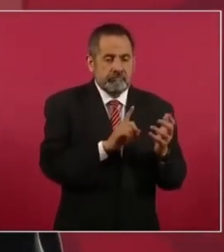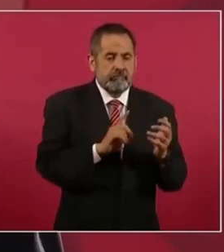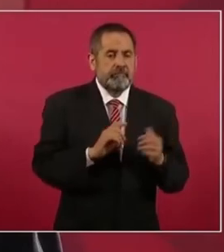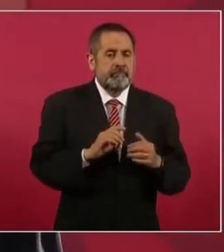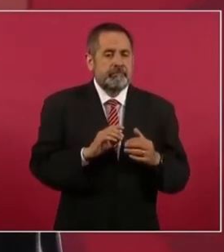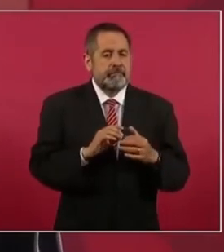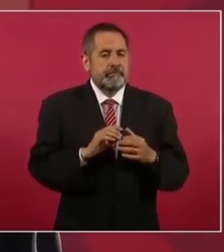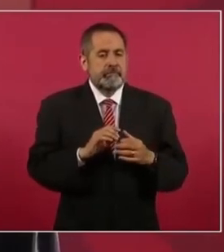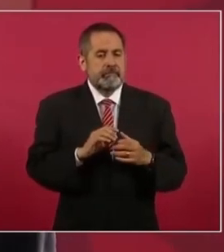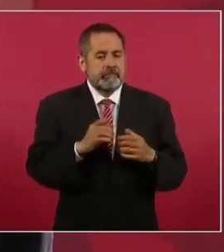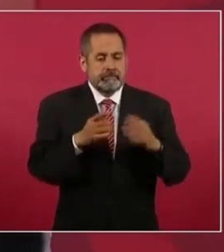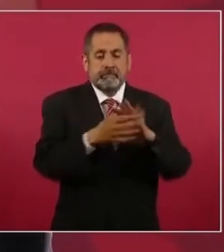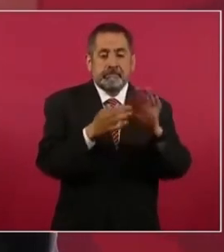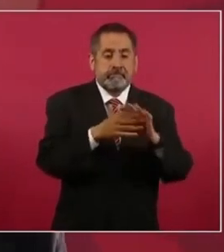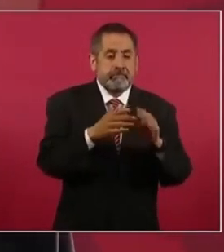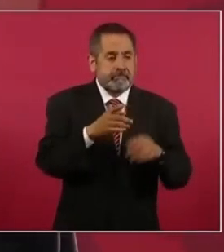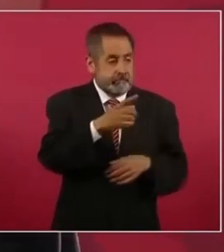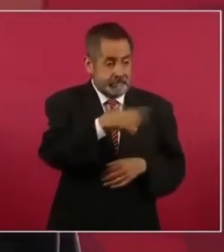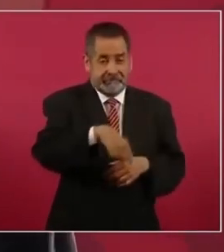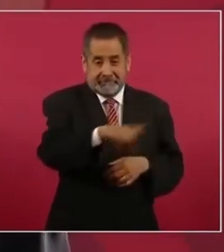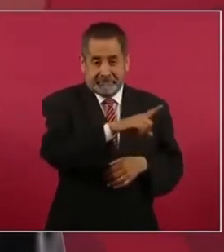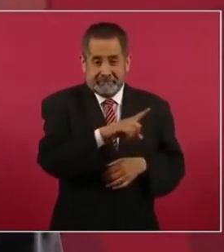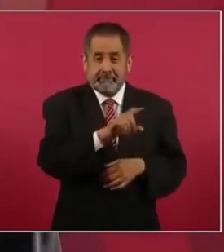para convencerlo